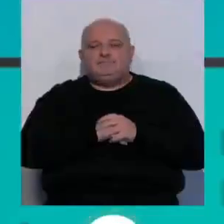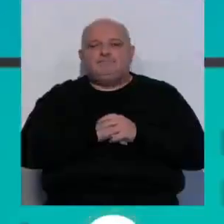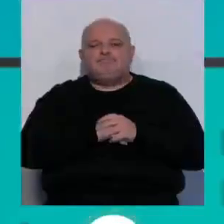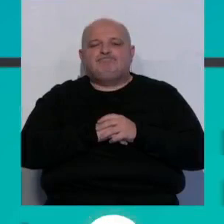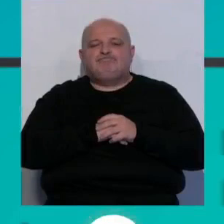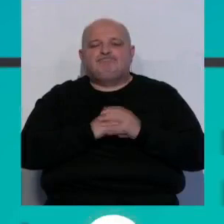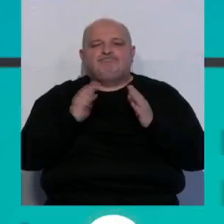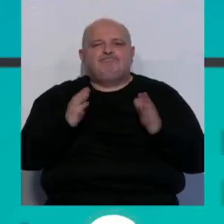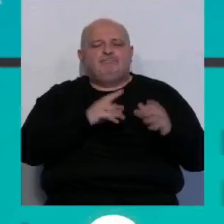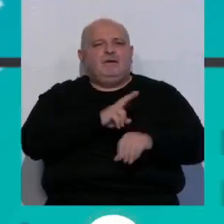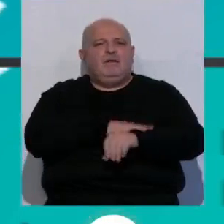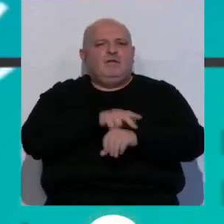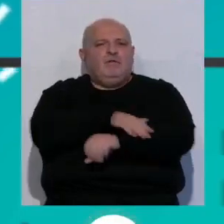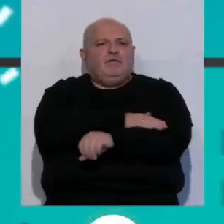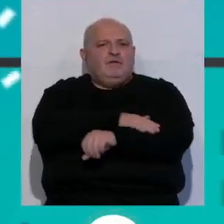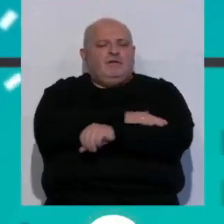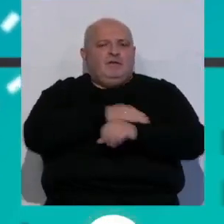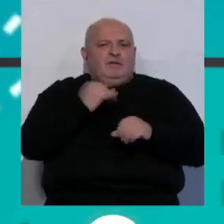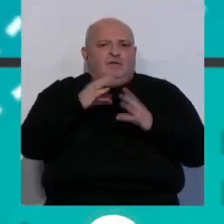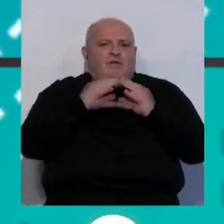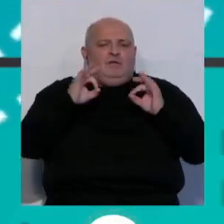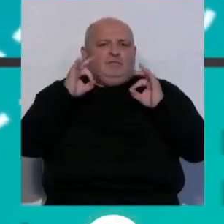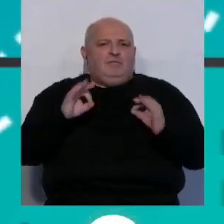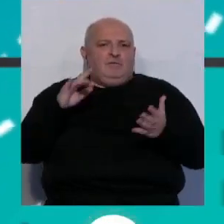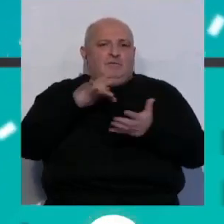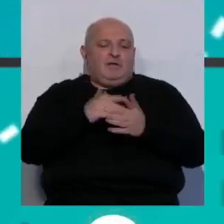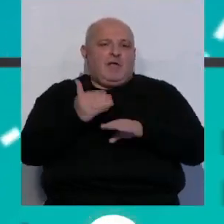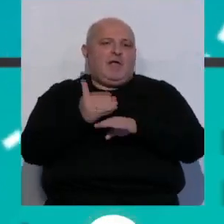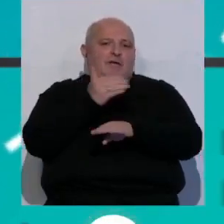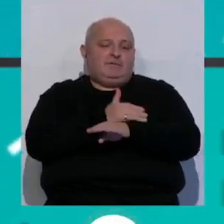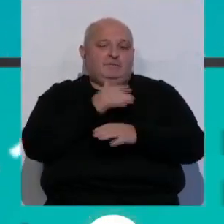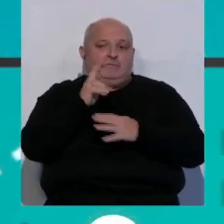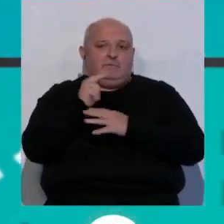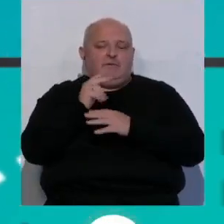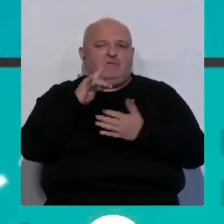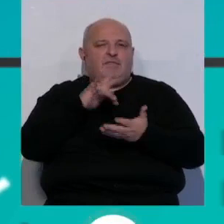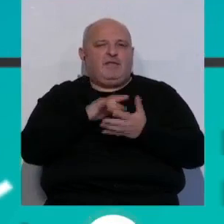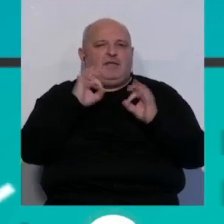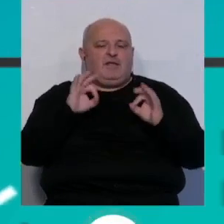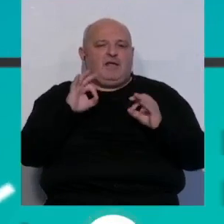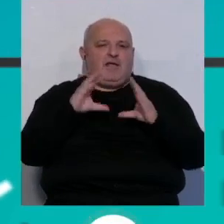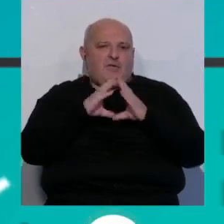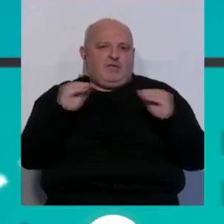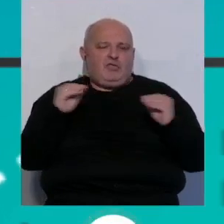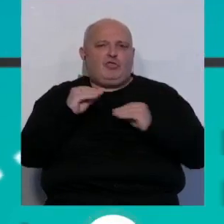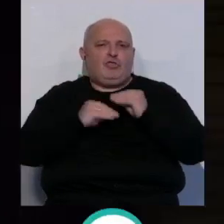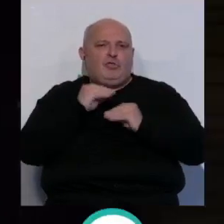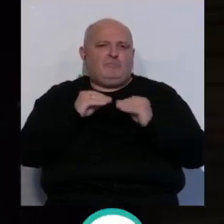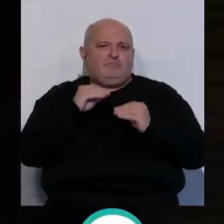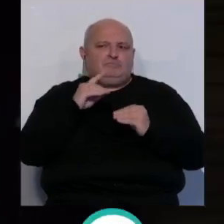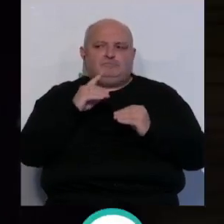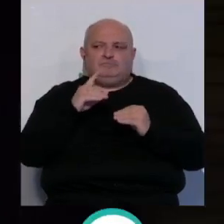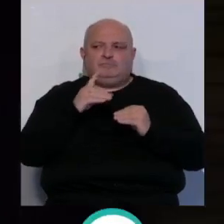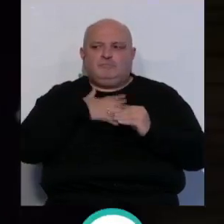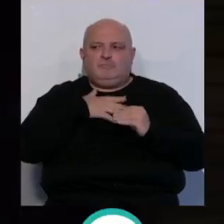La delegación del gobierno andaluz en Cádiz ha conmemorado anticipadamente este viernes el Día de Andalucía, una celebración que